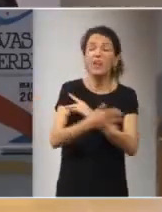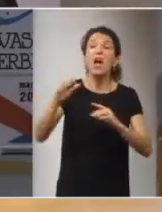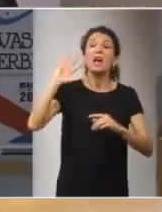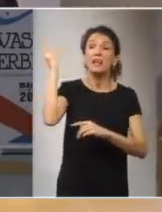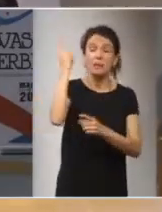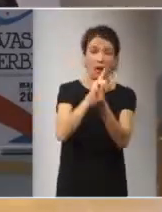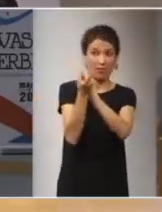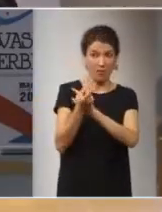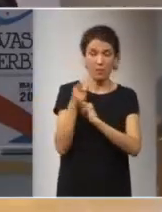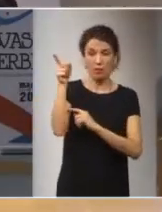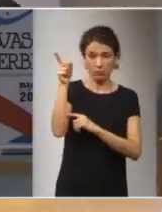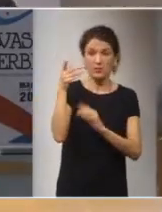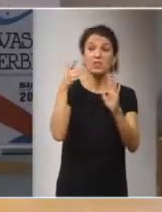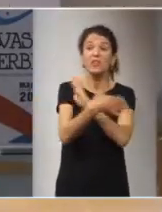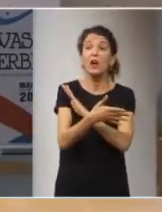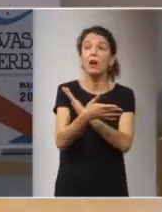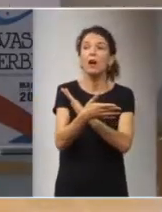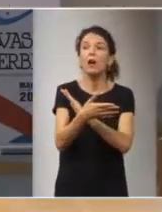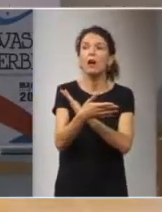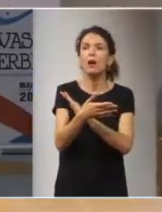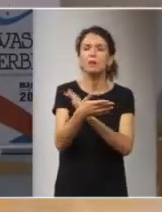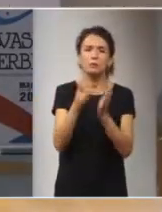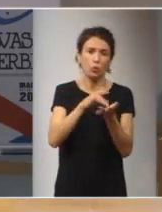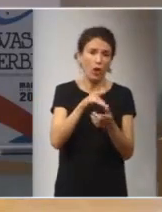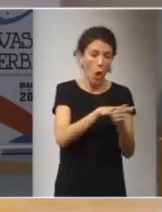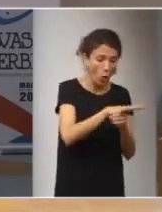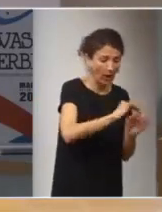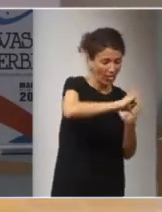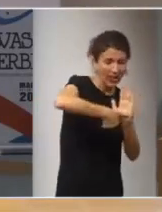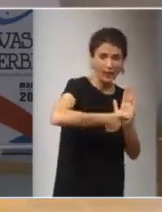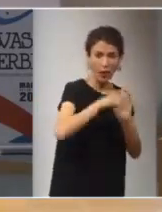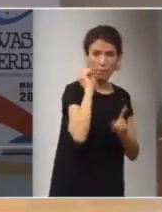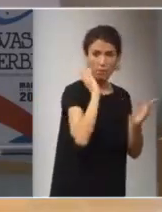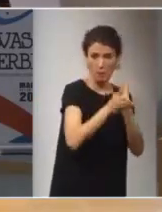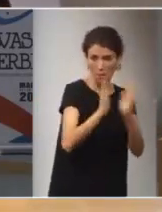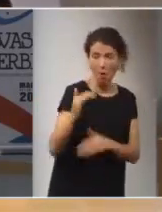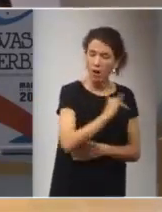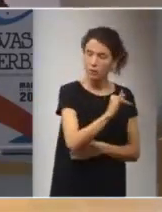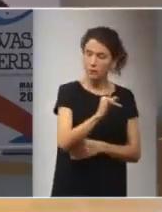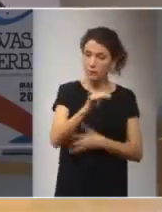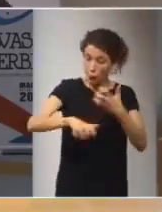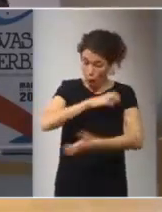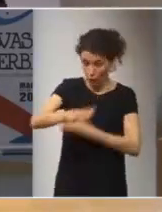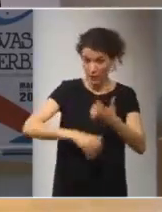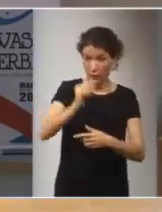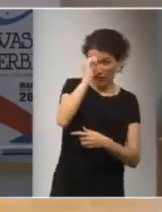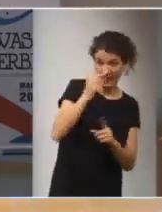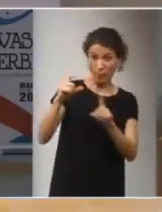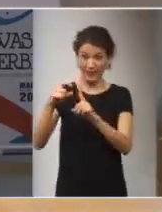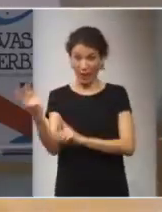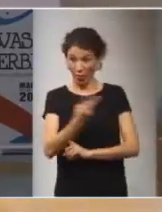de forma tal que aparte de todo lo que causan de forma local y regional ese pequeño conflicto que sería pequeño